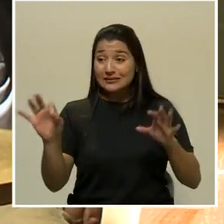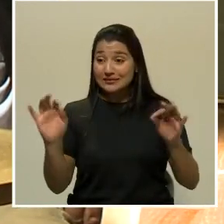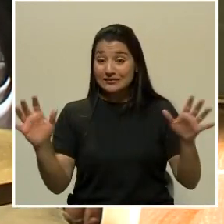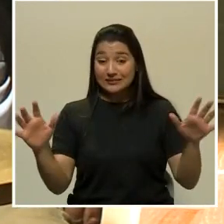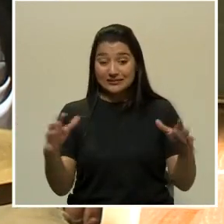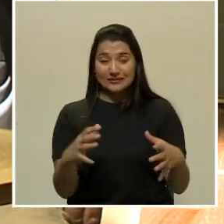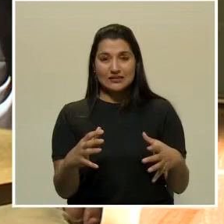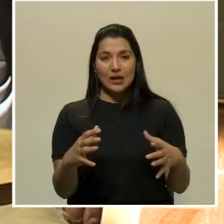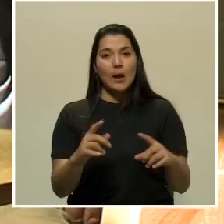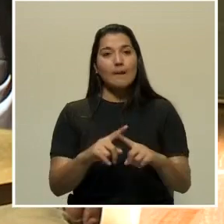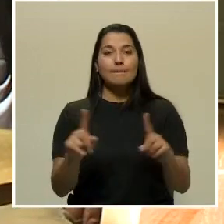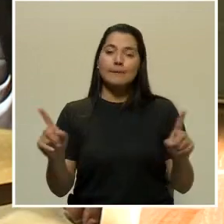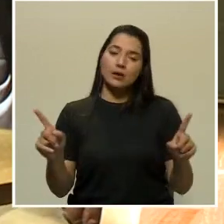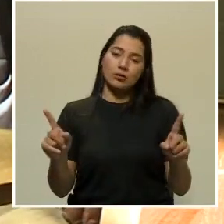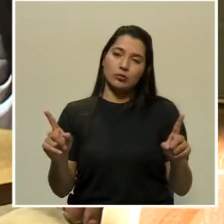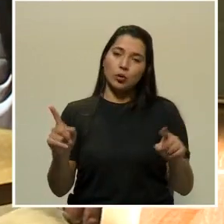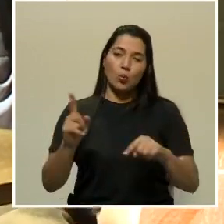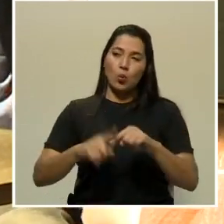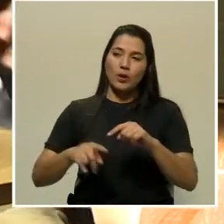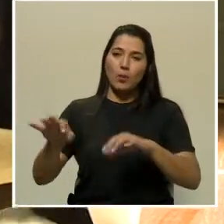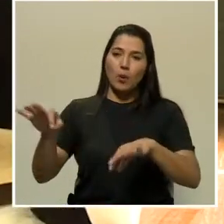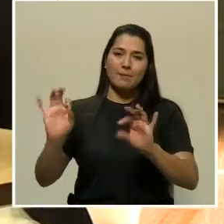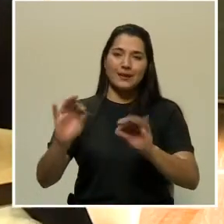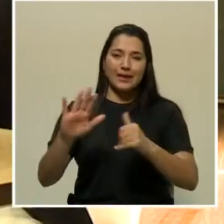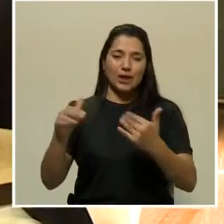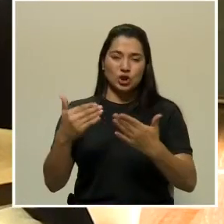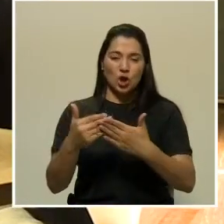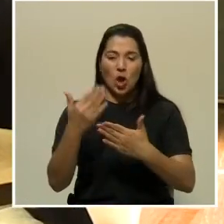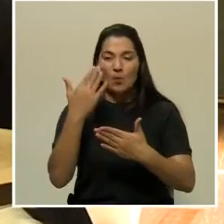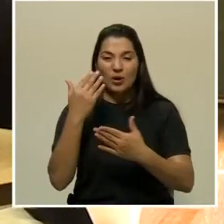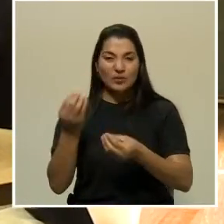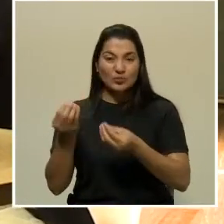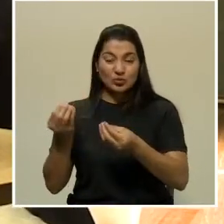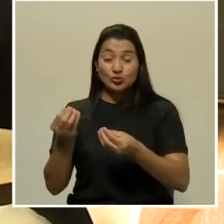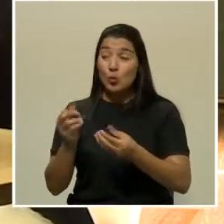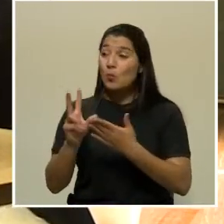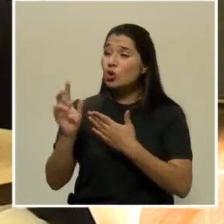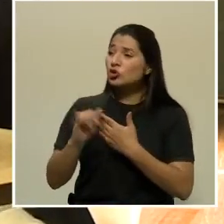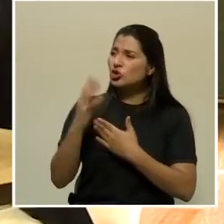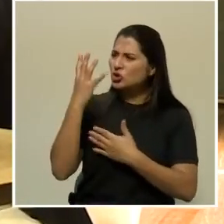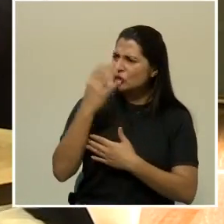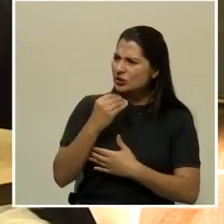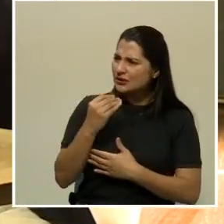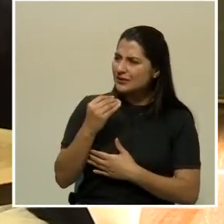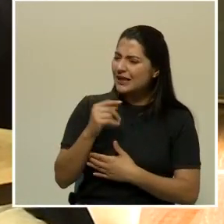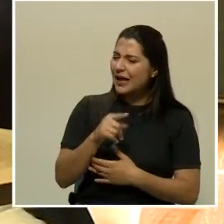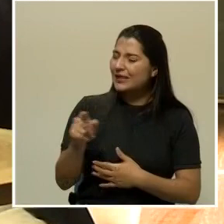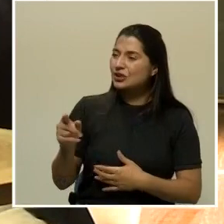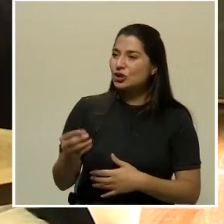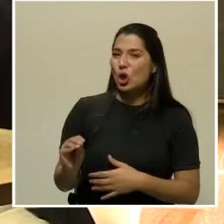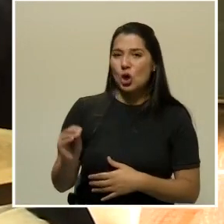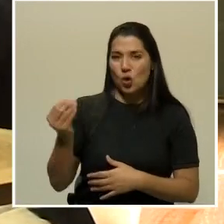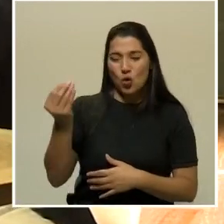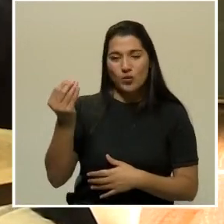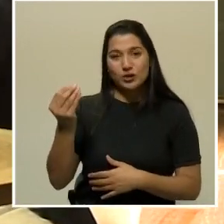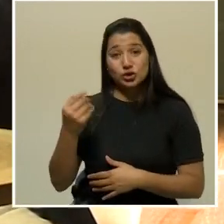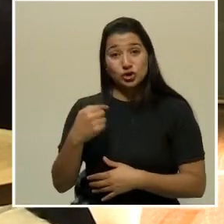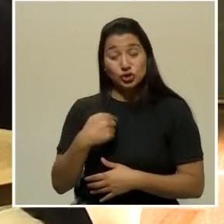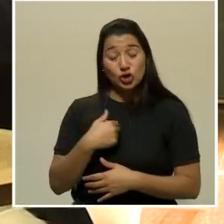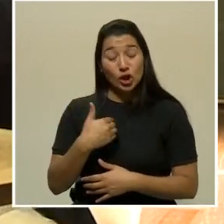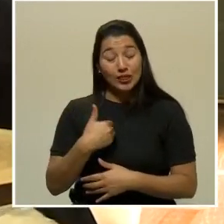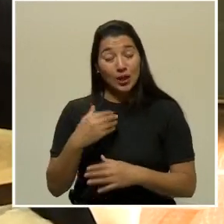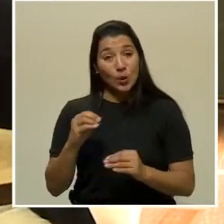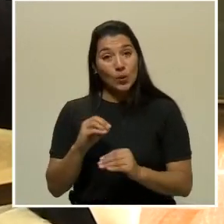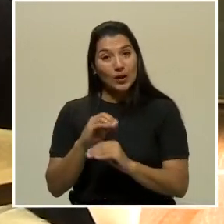otros por fuera porque la población es muy grande. Que fue un proyecto lindísimo el de los chicos, el de los muchachos. Yo tengo